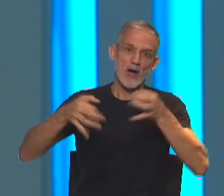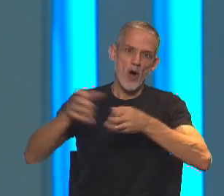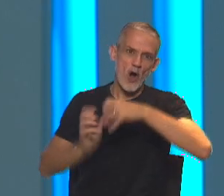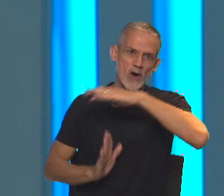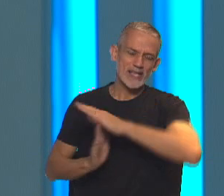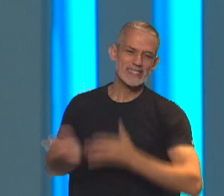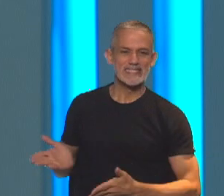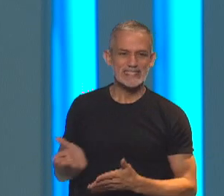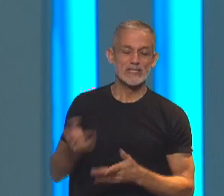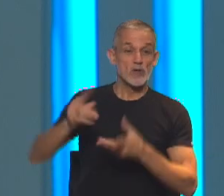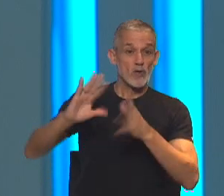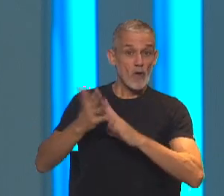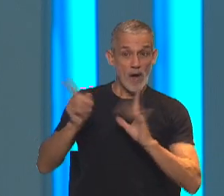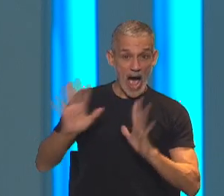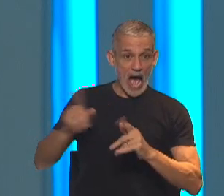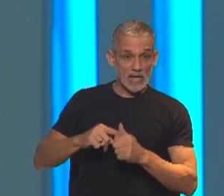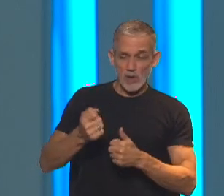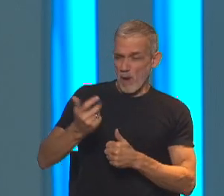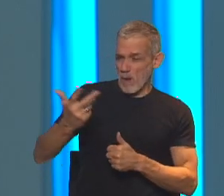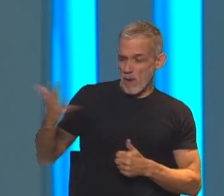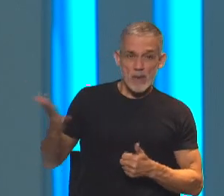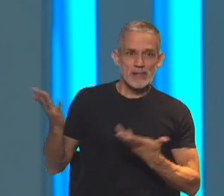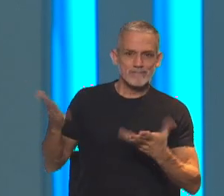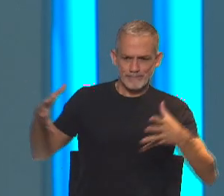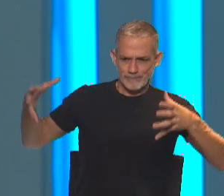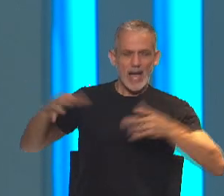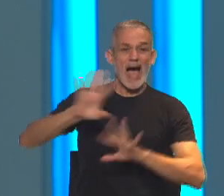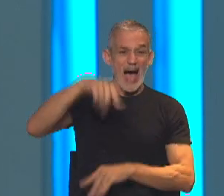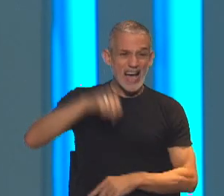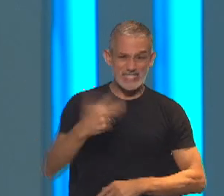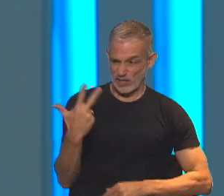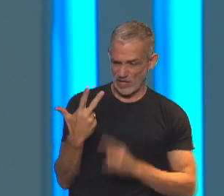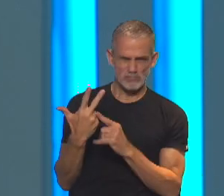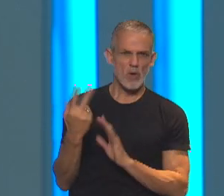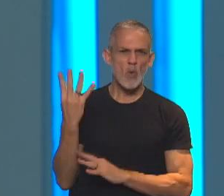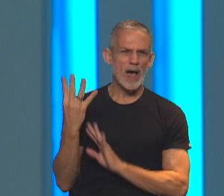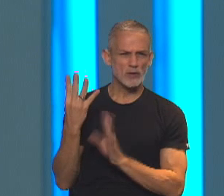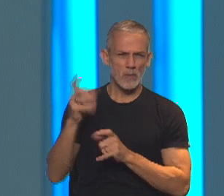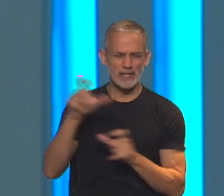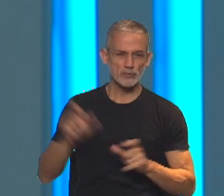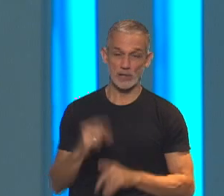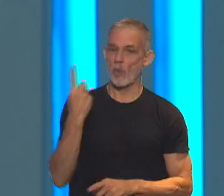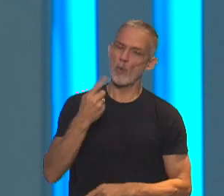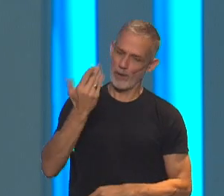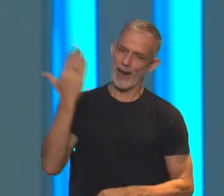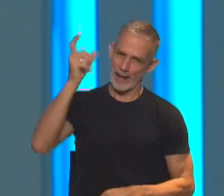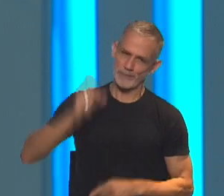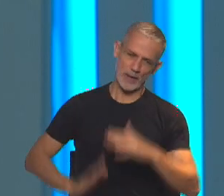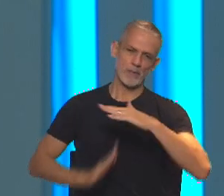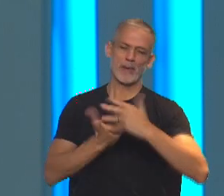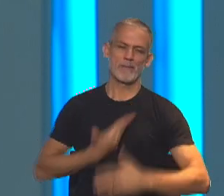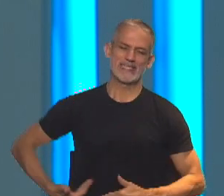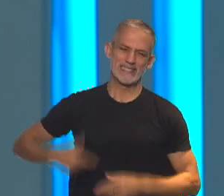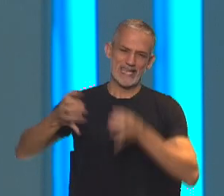con esta formación concentra abrumadoramente el poder en cuatro personas, más y en una en especial, que es